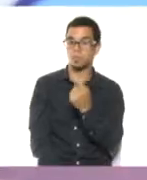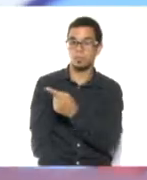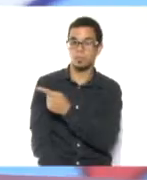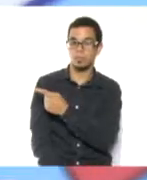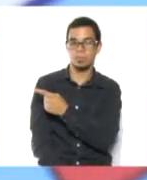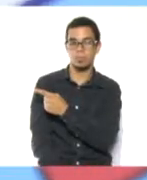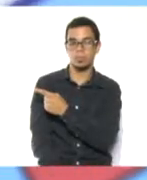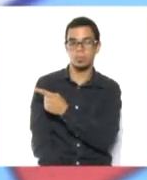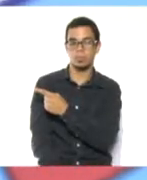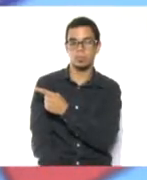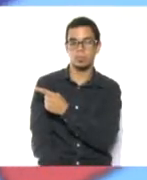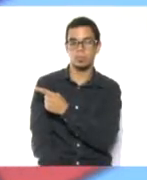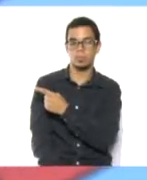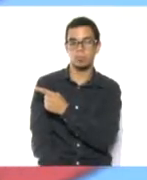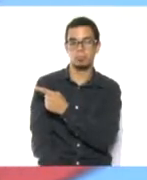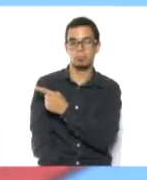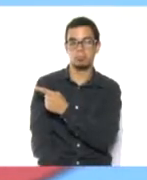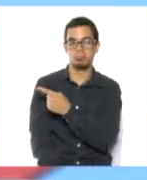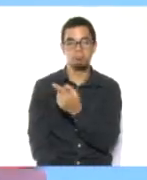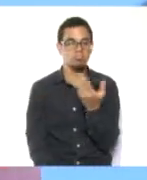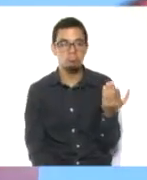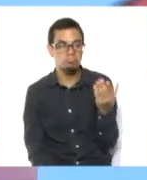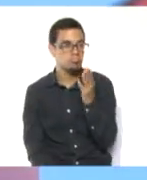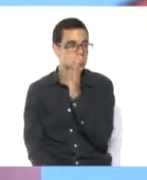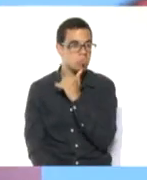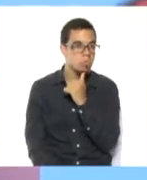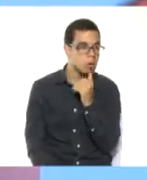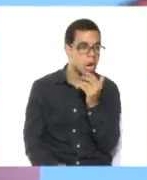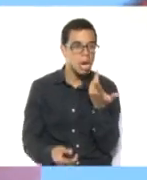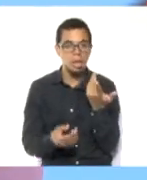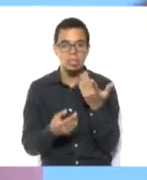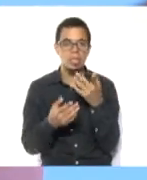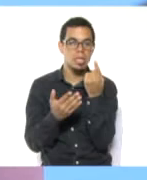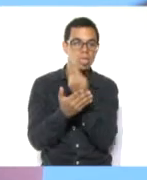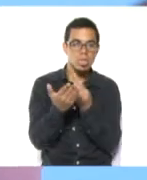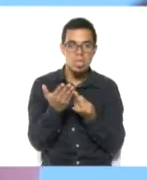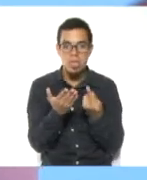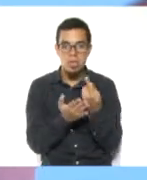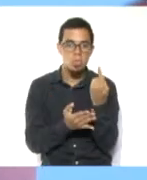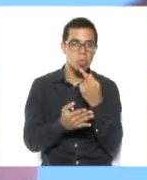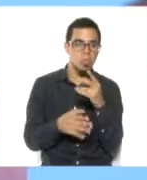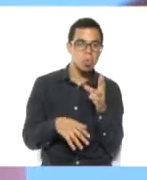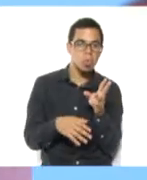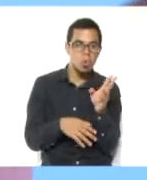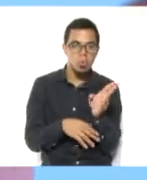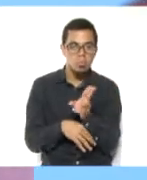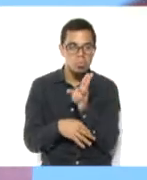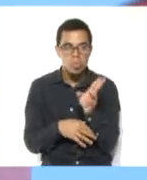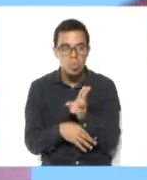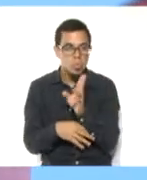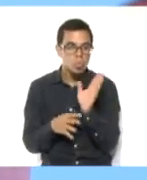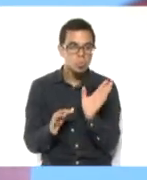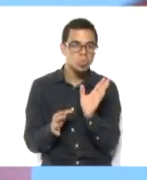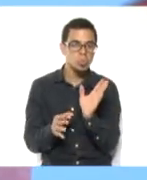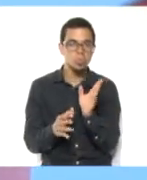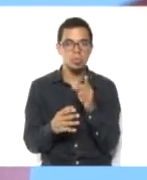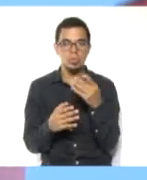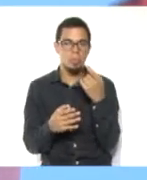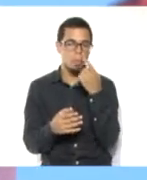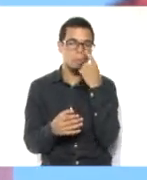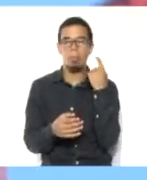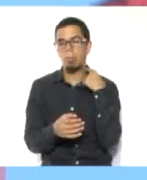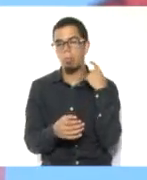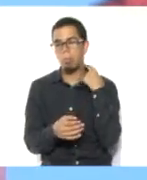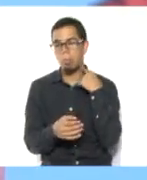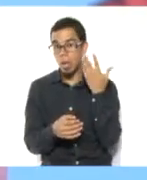Le dimos un nuevo uso, una nueva aplicación, como lo son trozos de tela. Tenemos tela roja, le dimos la forma de la